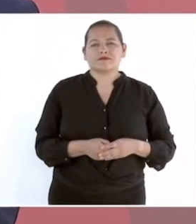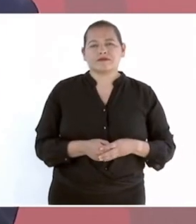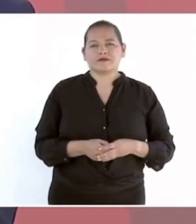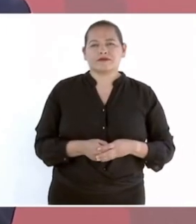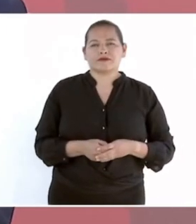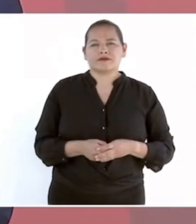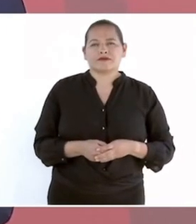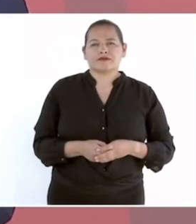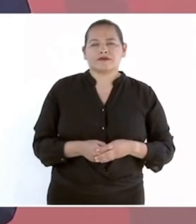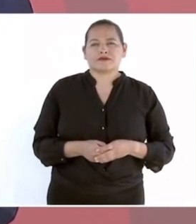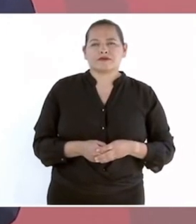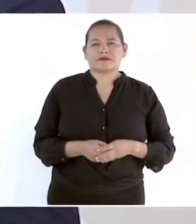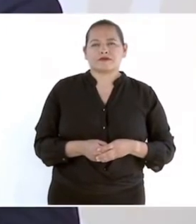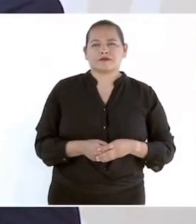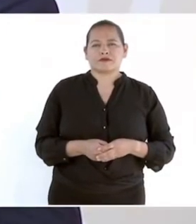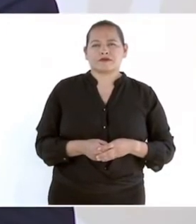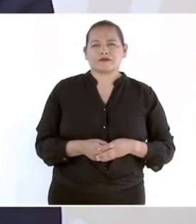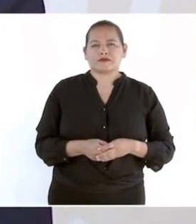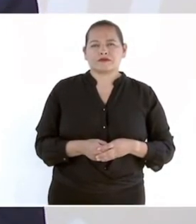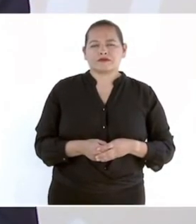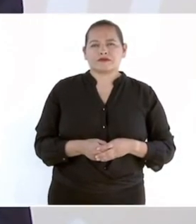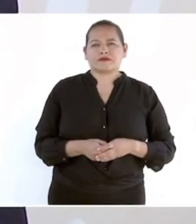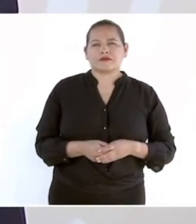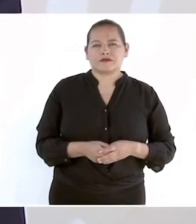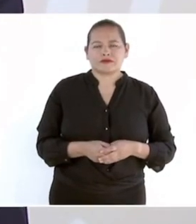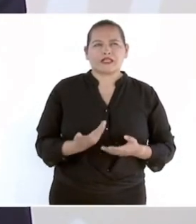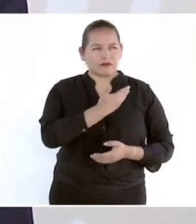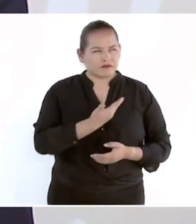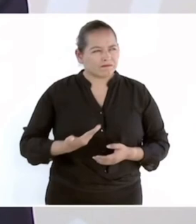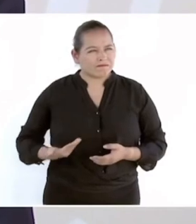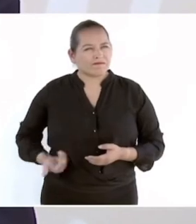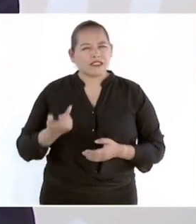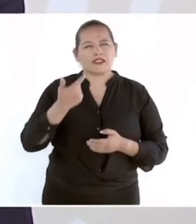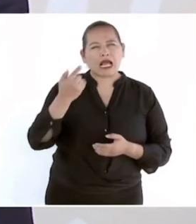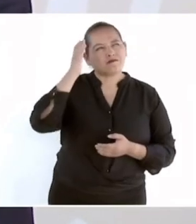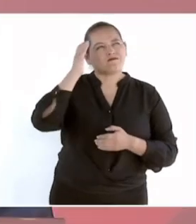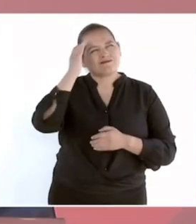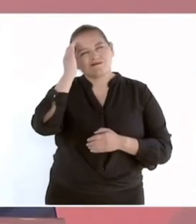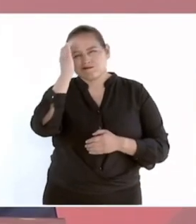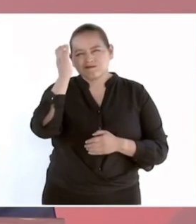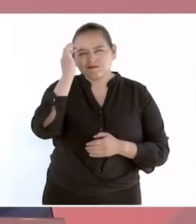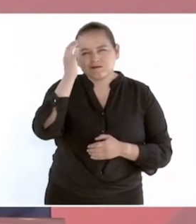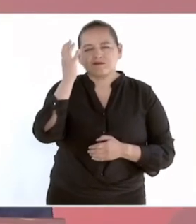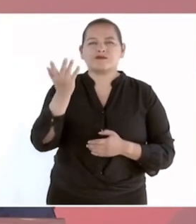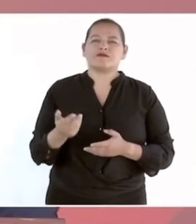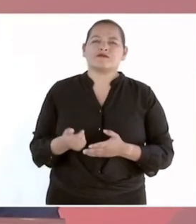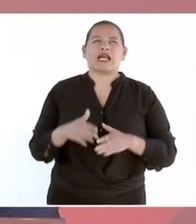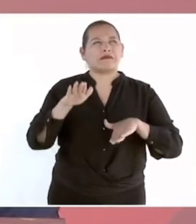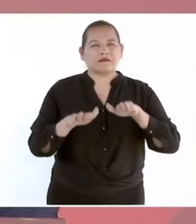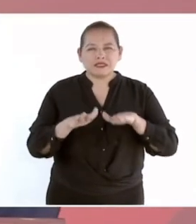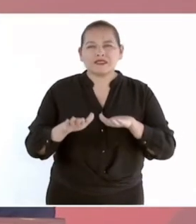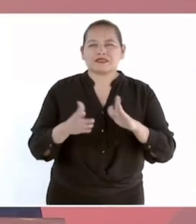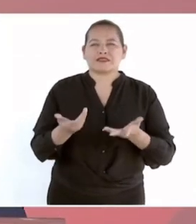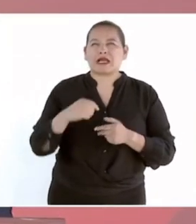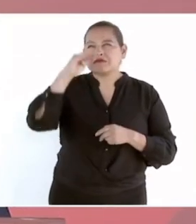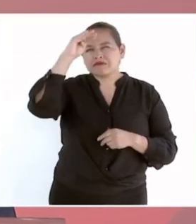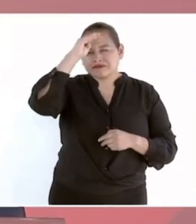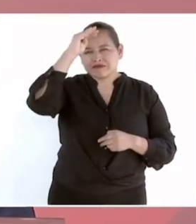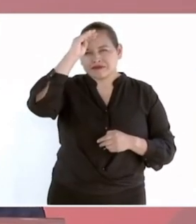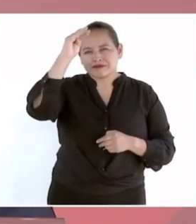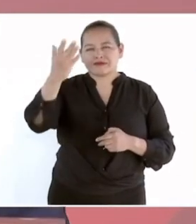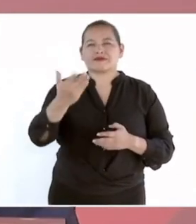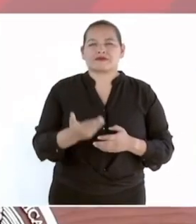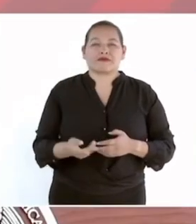y el presidente continuaba con su reflexión a veces cuando pienso en todos esos